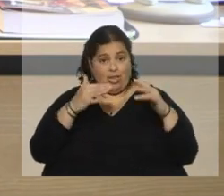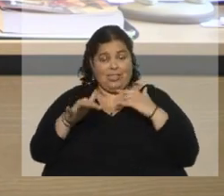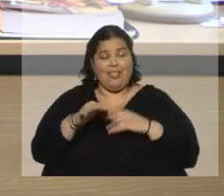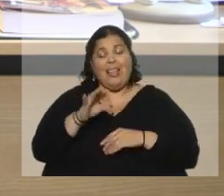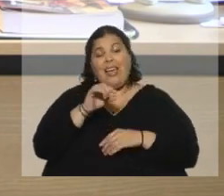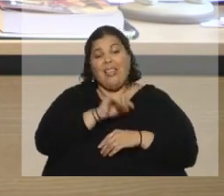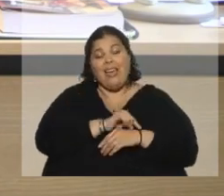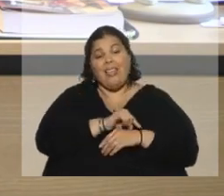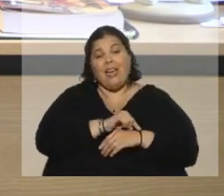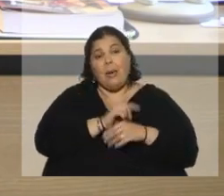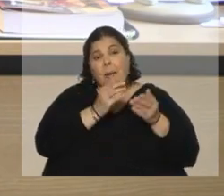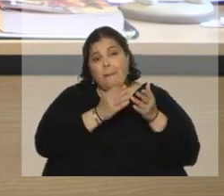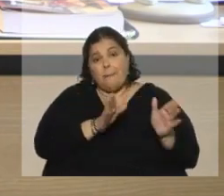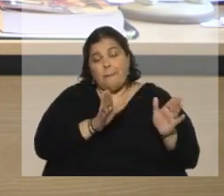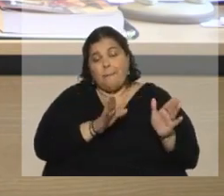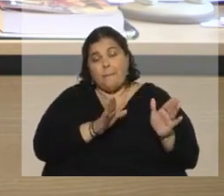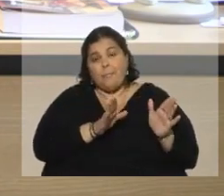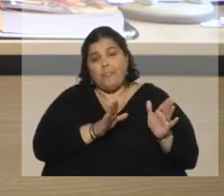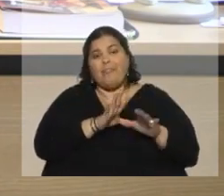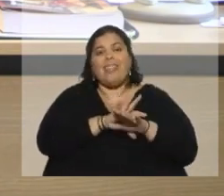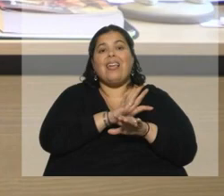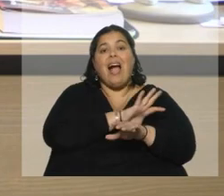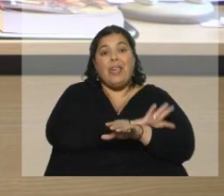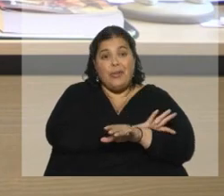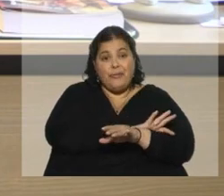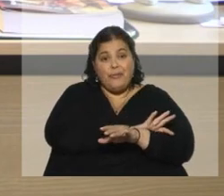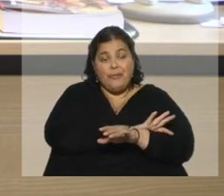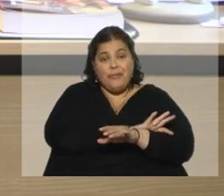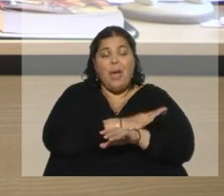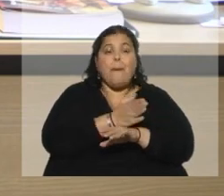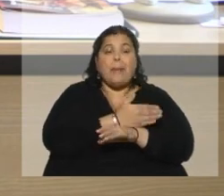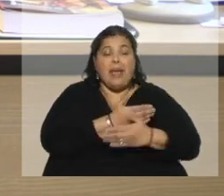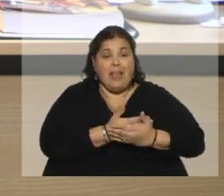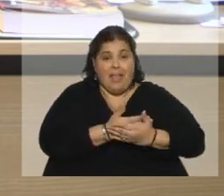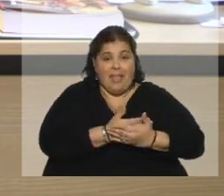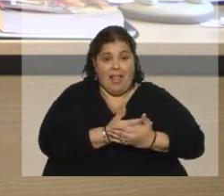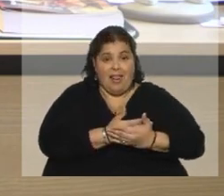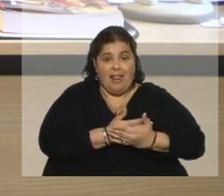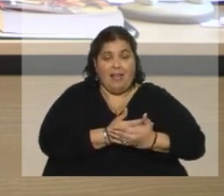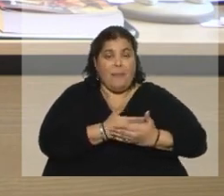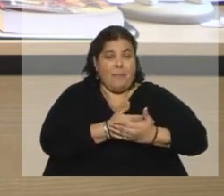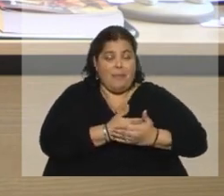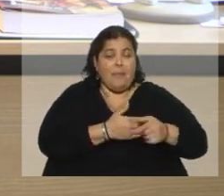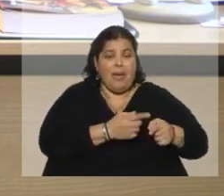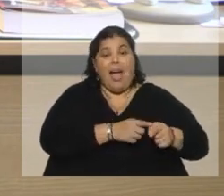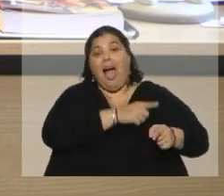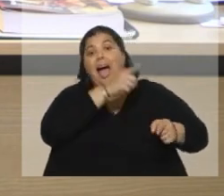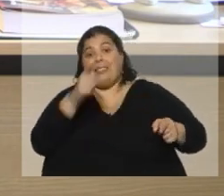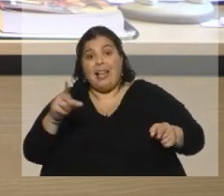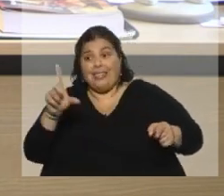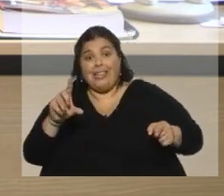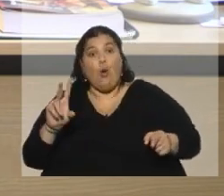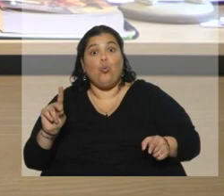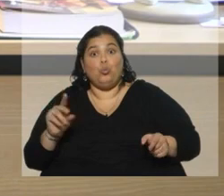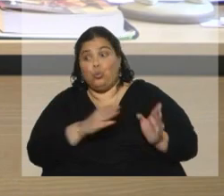un CAIF en prenatal hasta que terminan el liceo y la UTO, digamos, y pasa